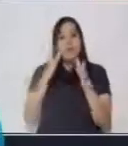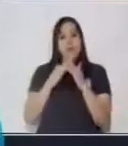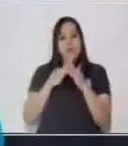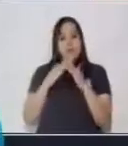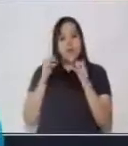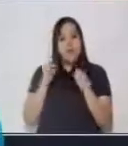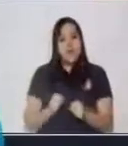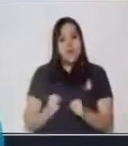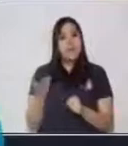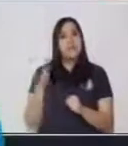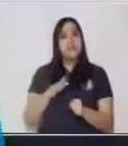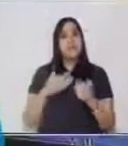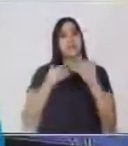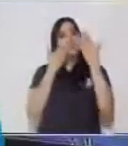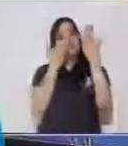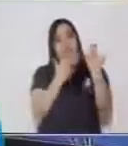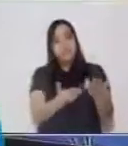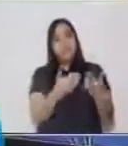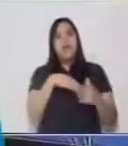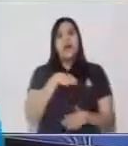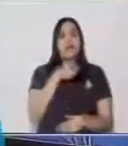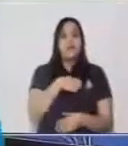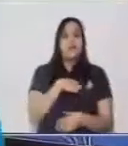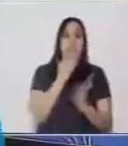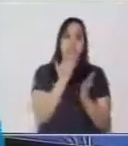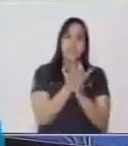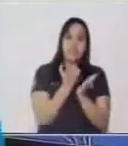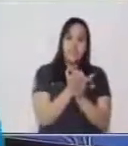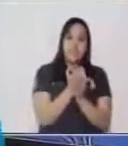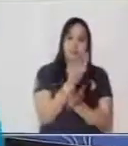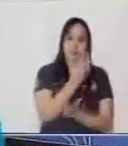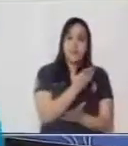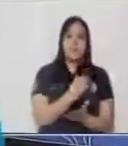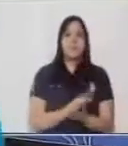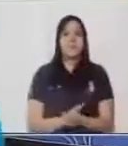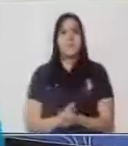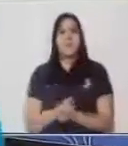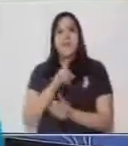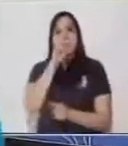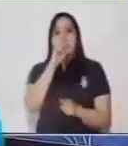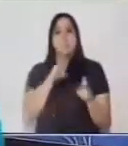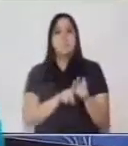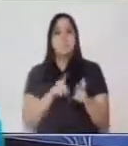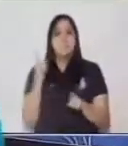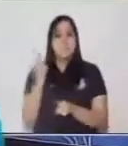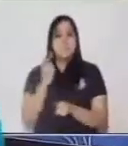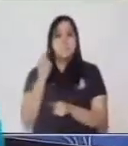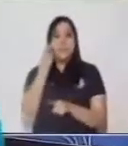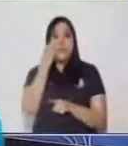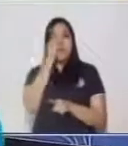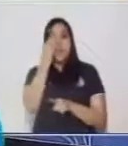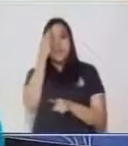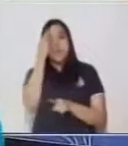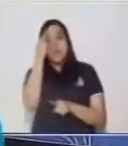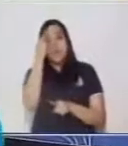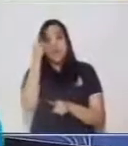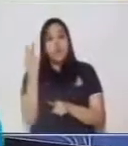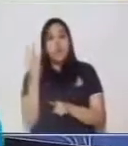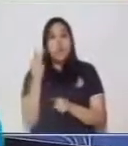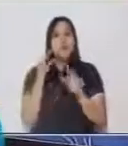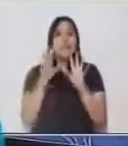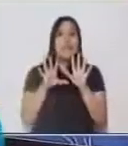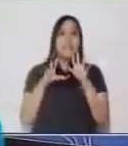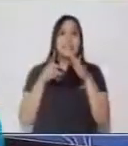poder entregarlas al regresar a los centros educativos. También es importante recordarte y mencionarte que el